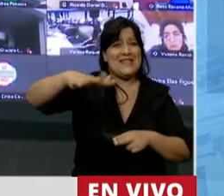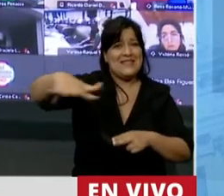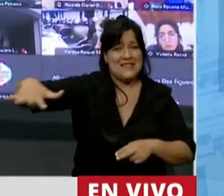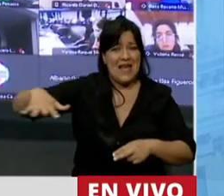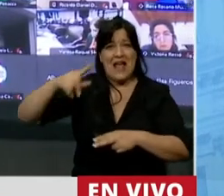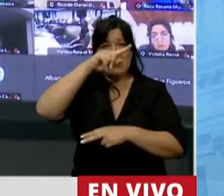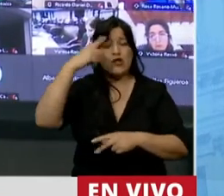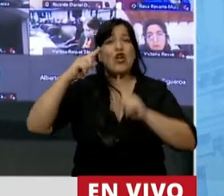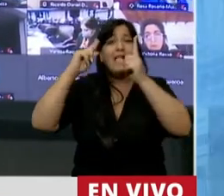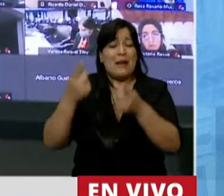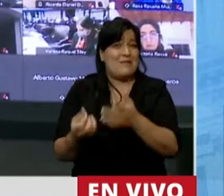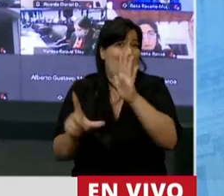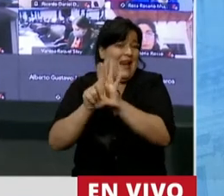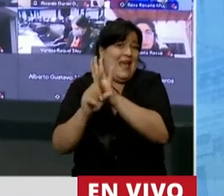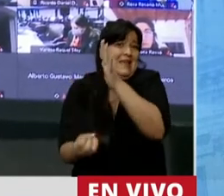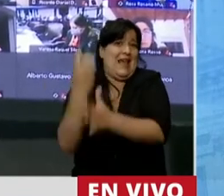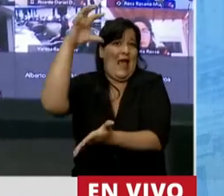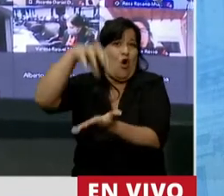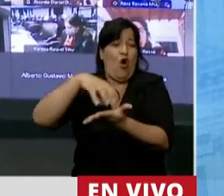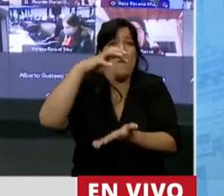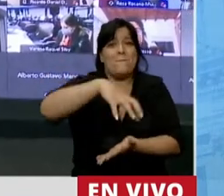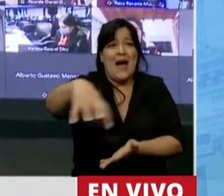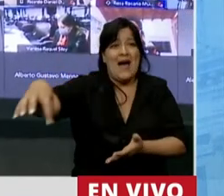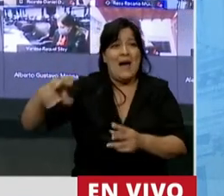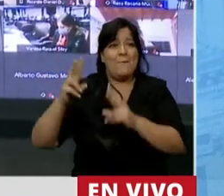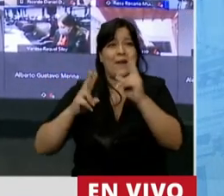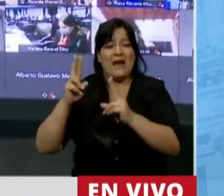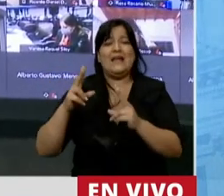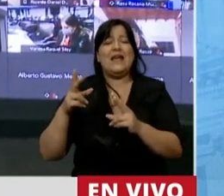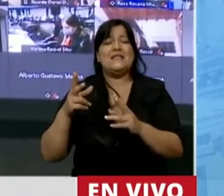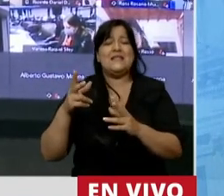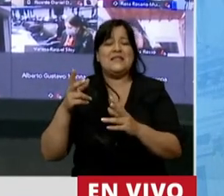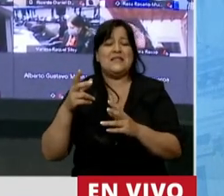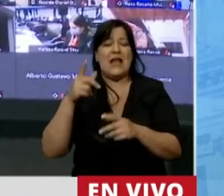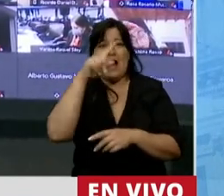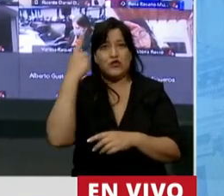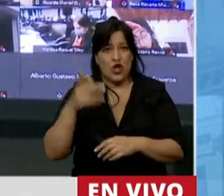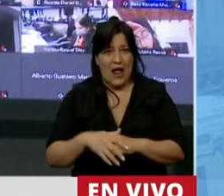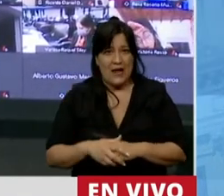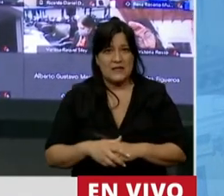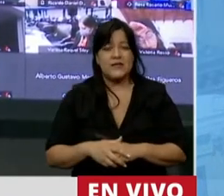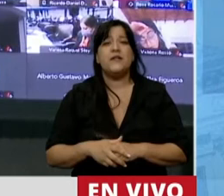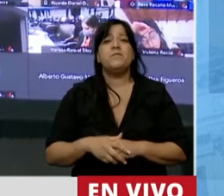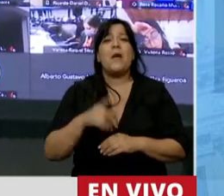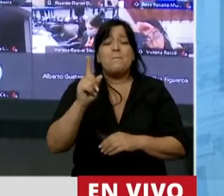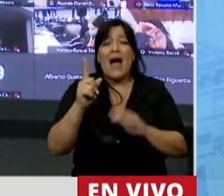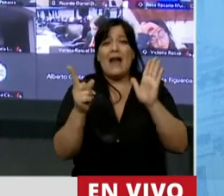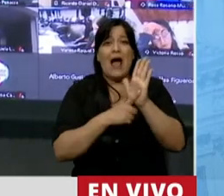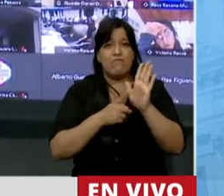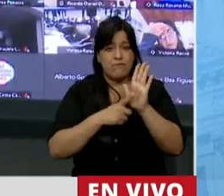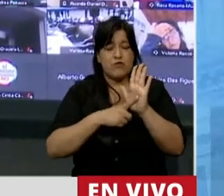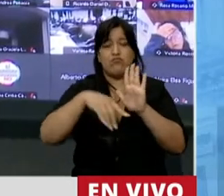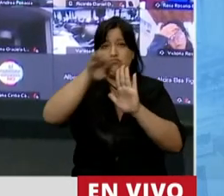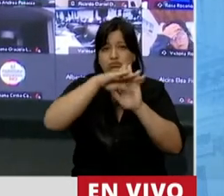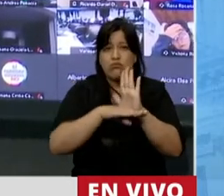en sus propias leyes de creación. En tercer lugar, para hacer cumplir la normativa vigente,